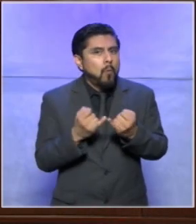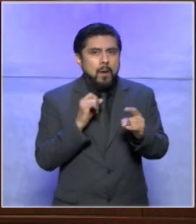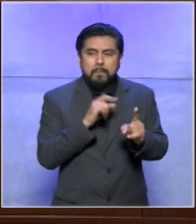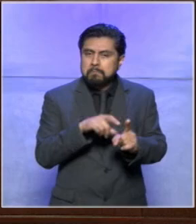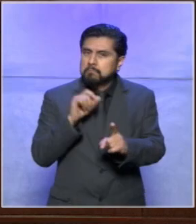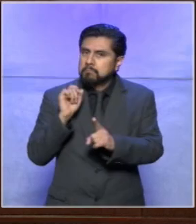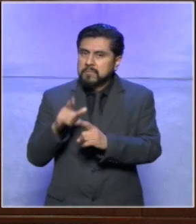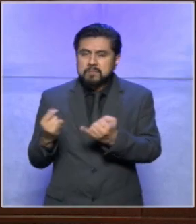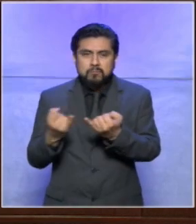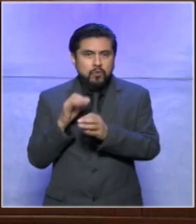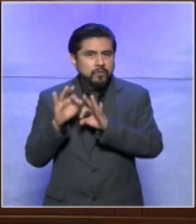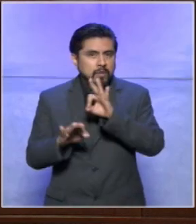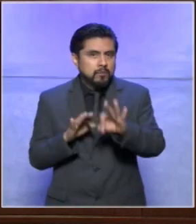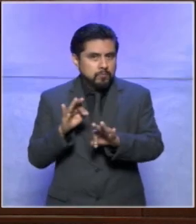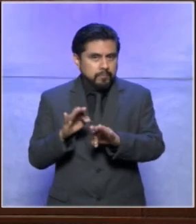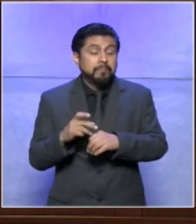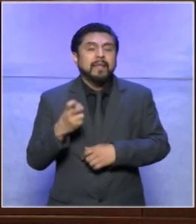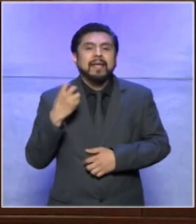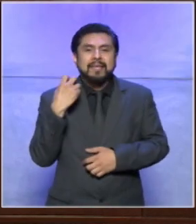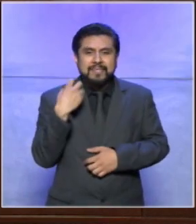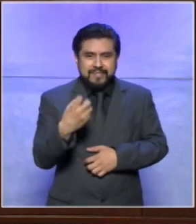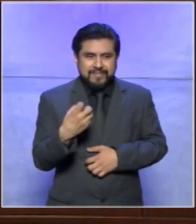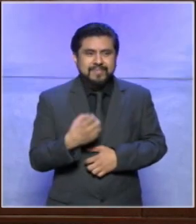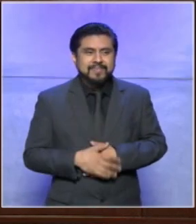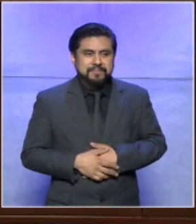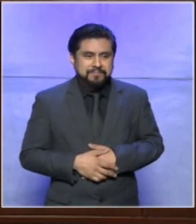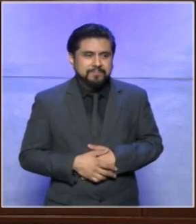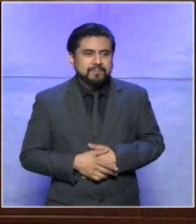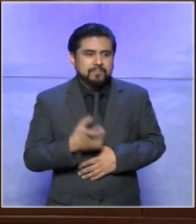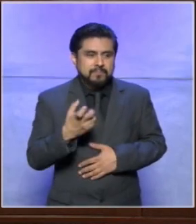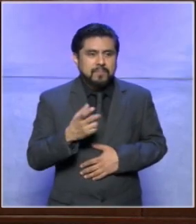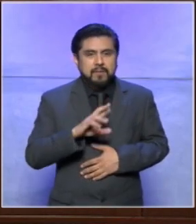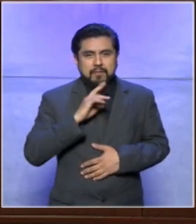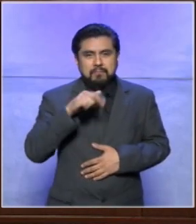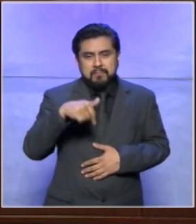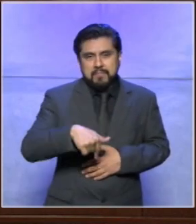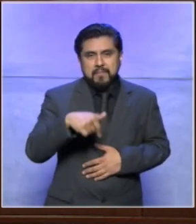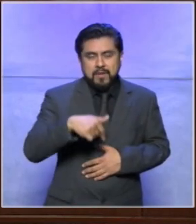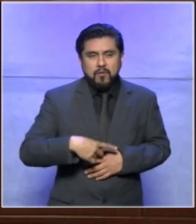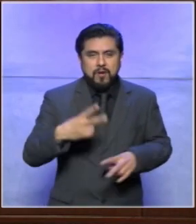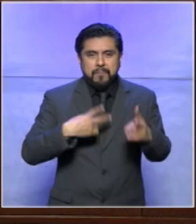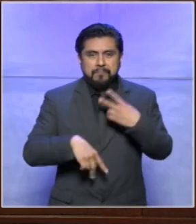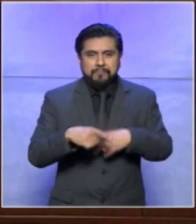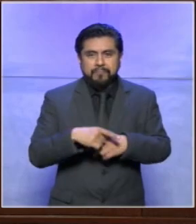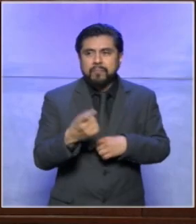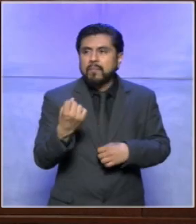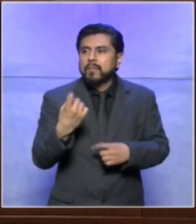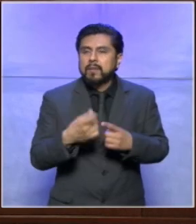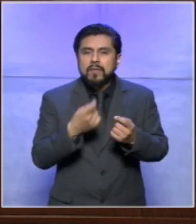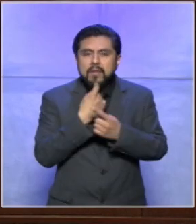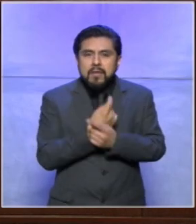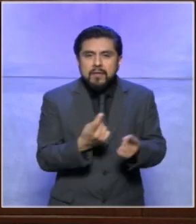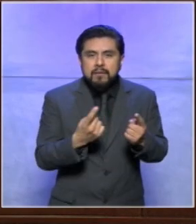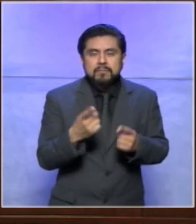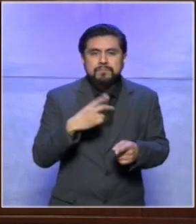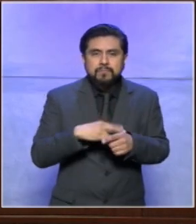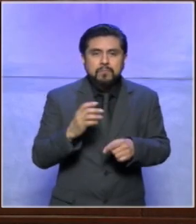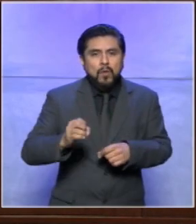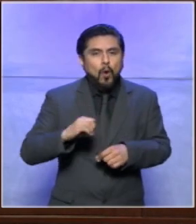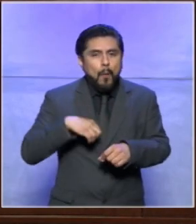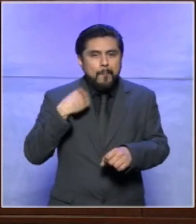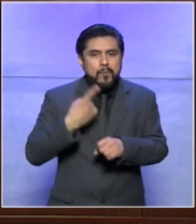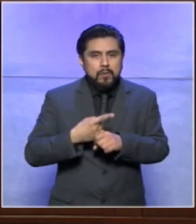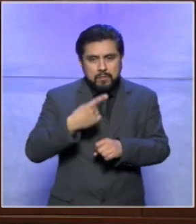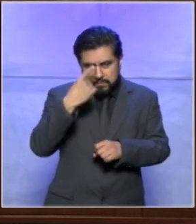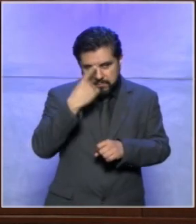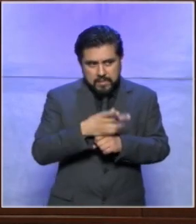exactamente bueno pues de eso se trata el tribunal electoral infantil justamente de que quienes forman parte de él y tengan la